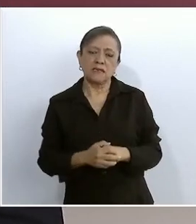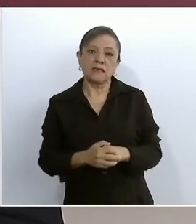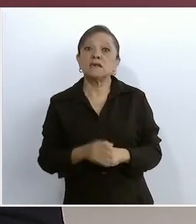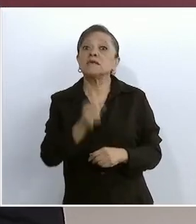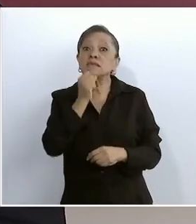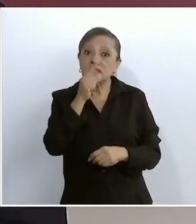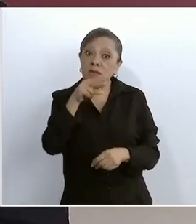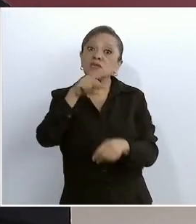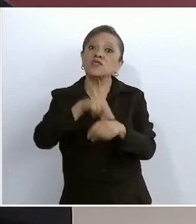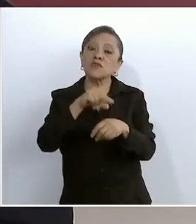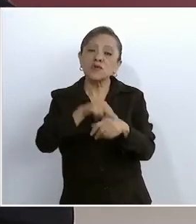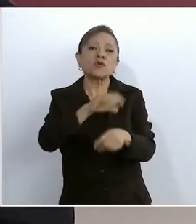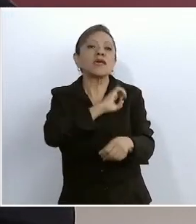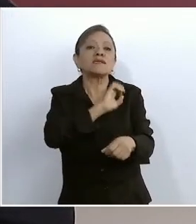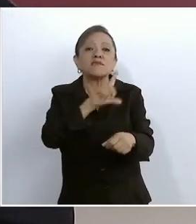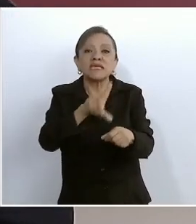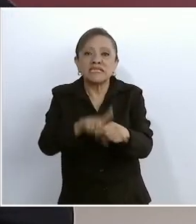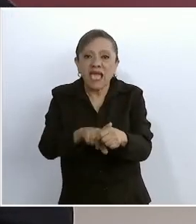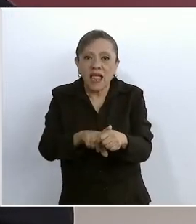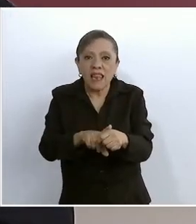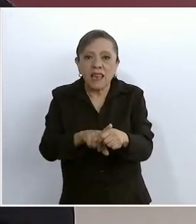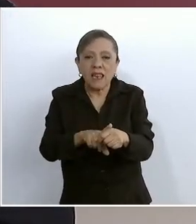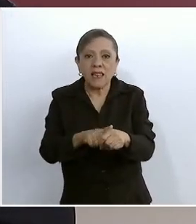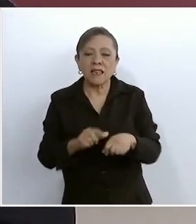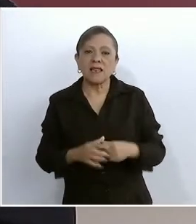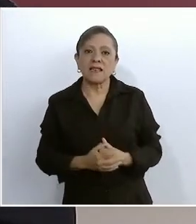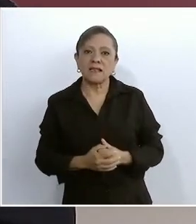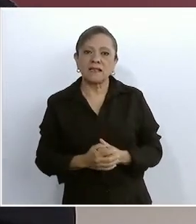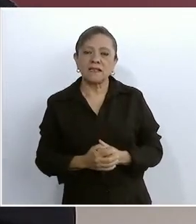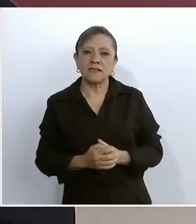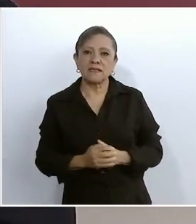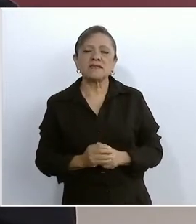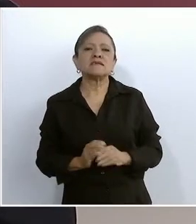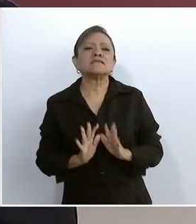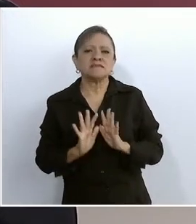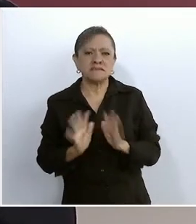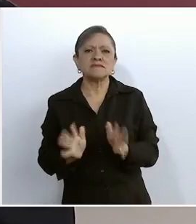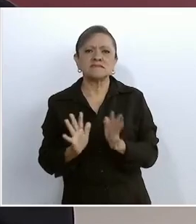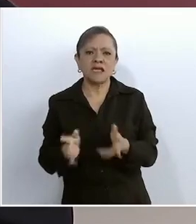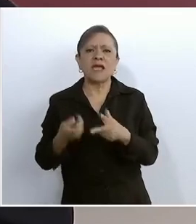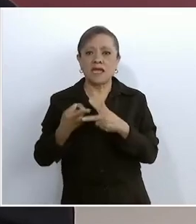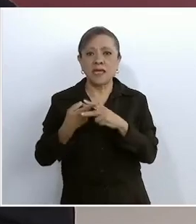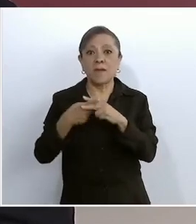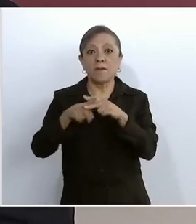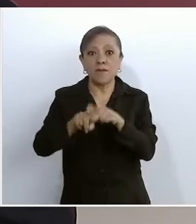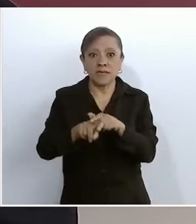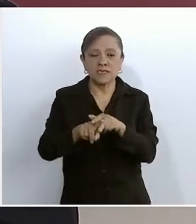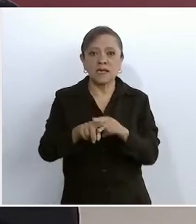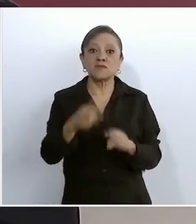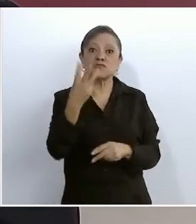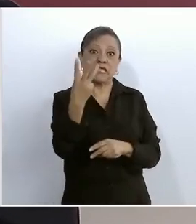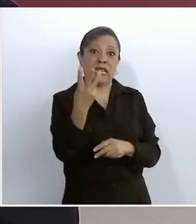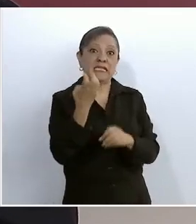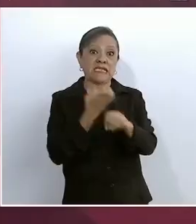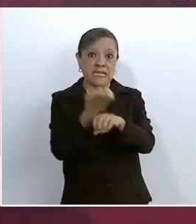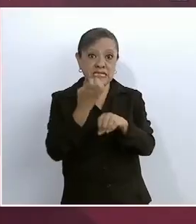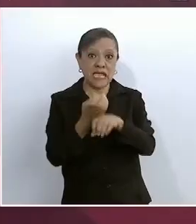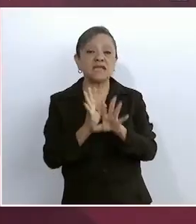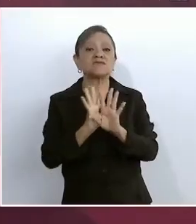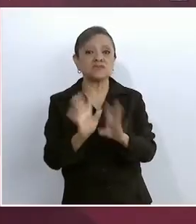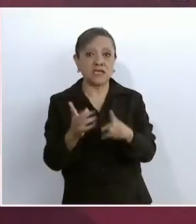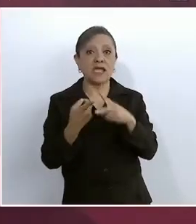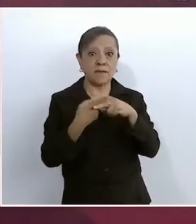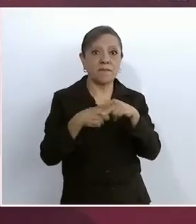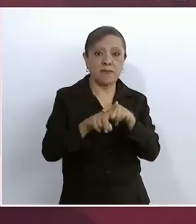especialistas. Ya empezamos con tres estados que